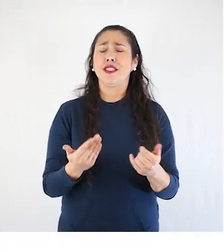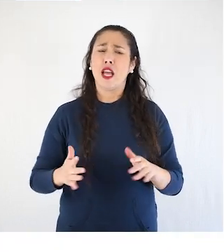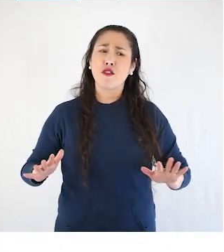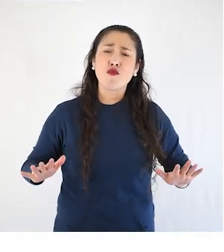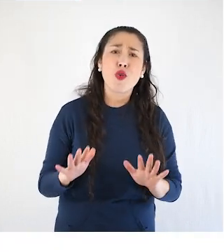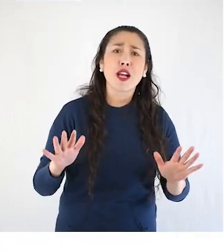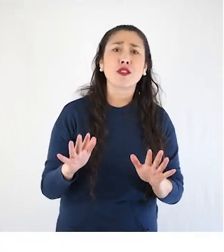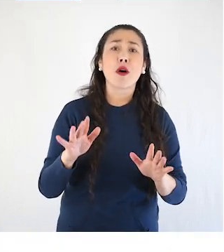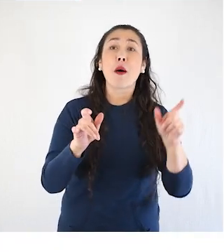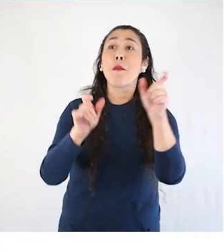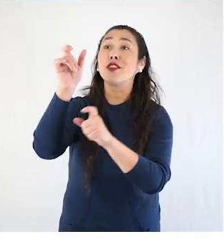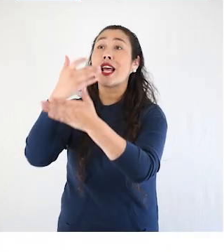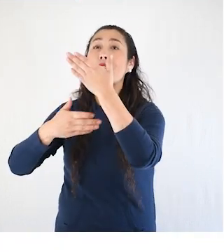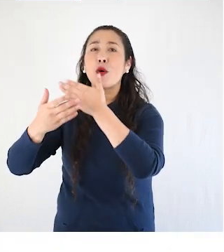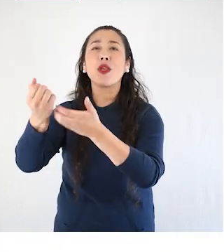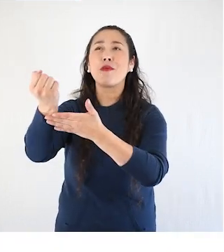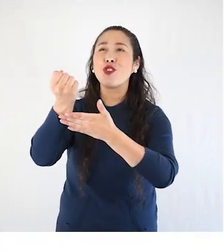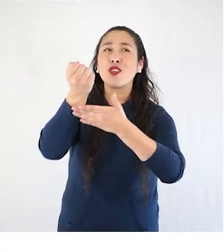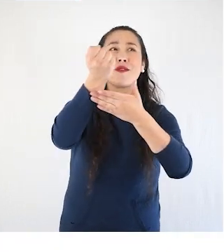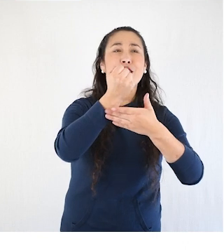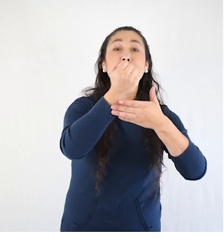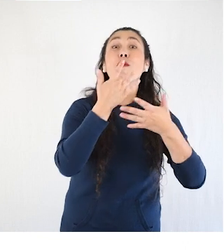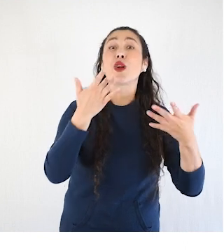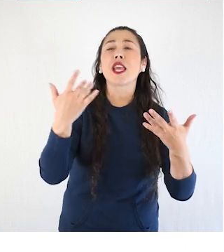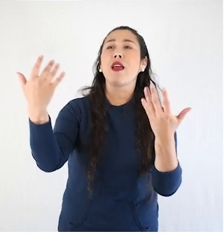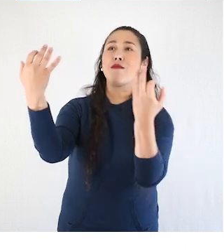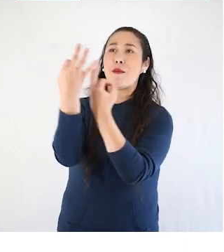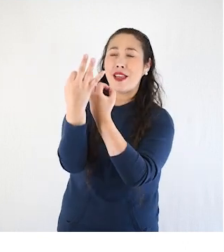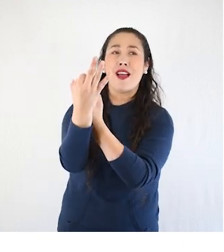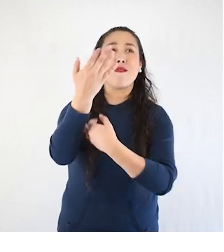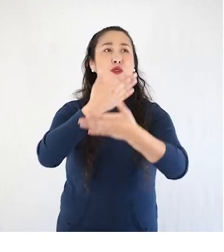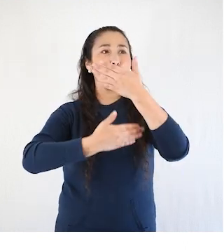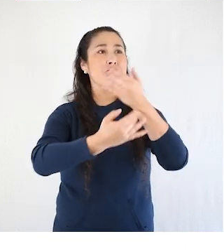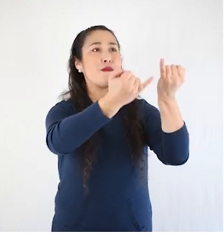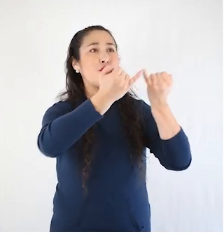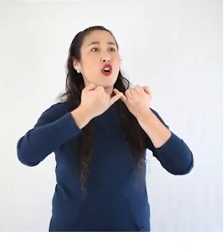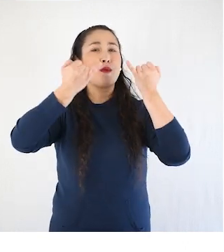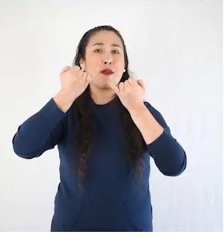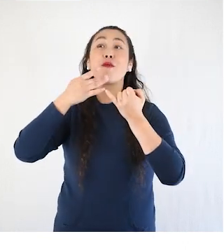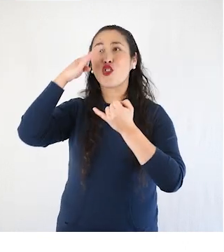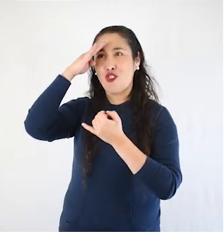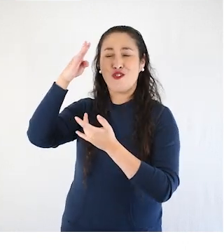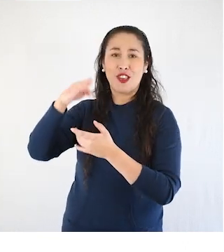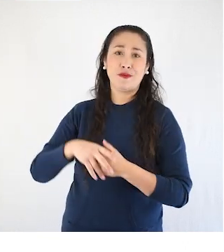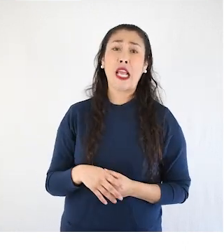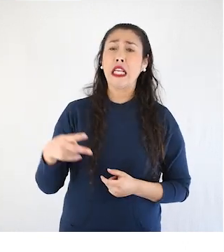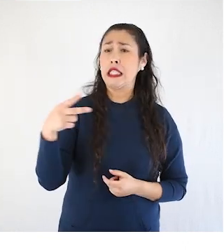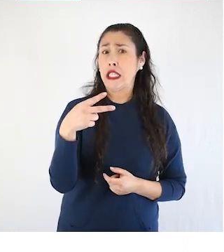que requiere de trabajo, esfuerzo y de la ayuda de las personas que nos cuidan, nos enseñan y en quiénes confiamos.